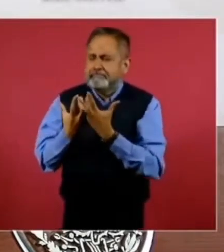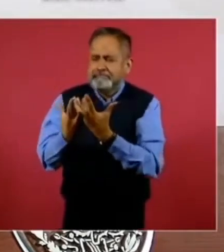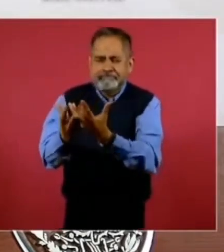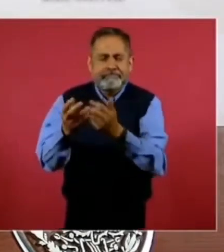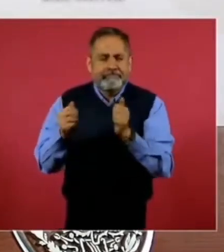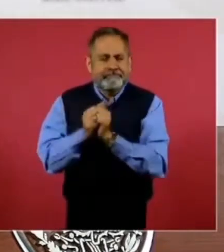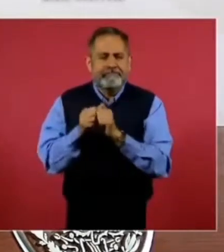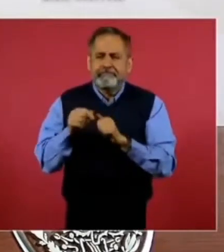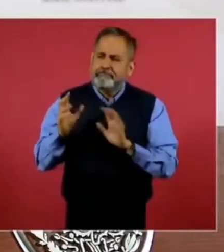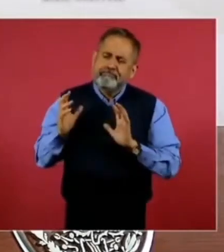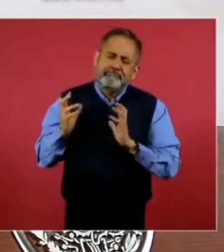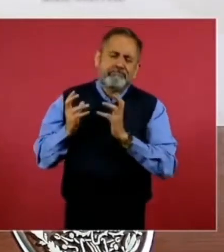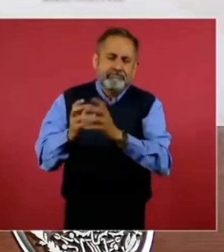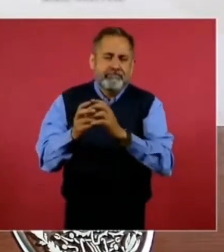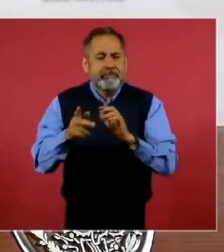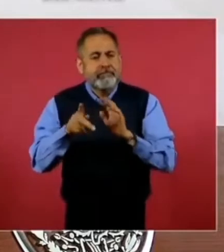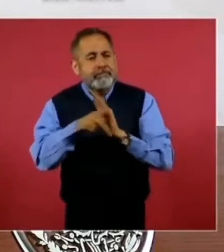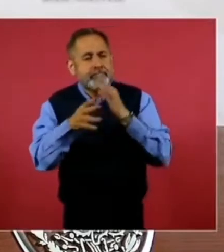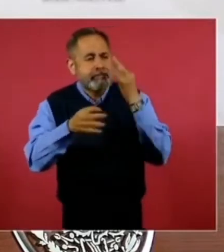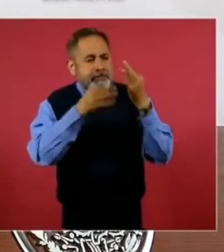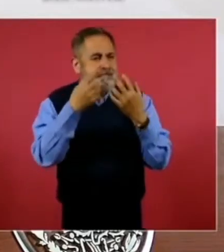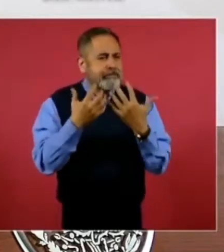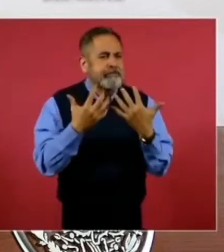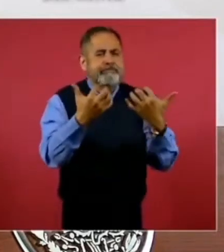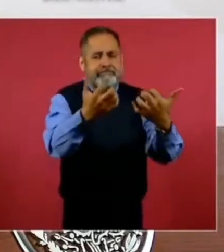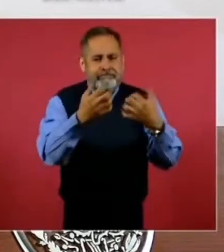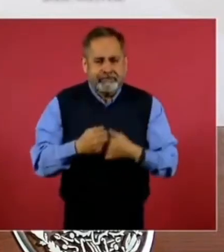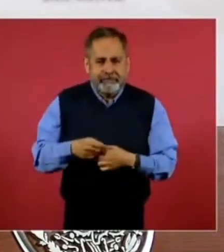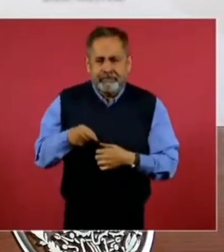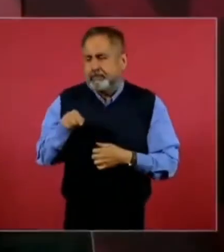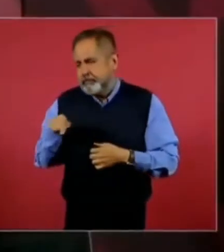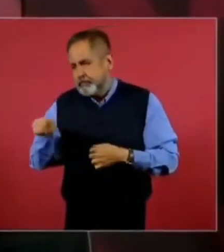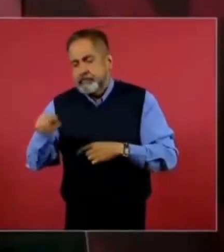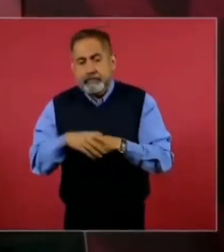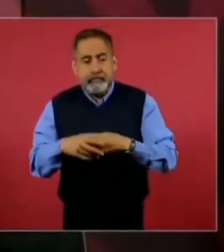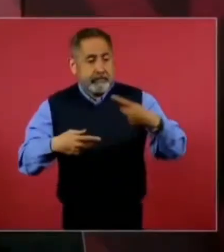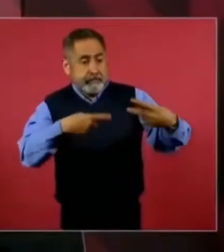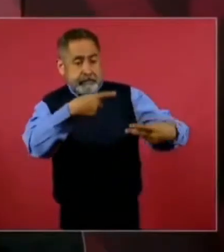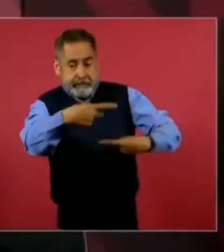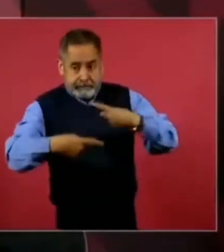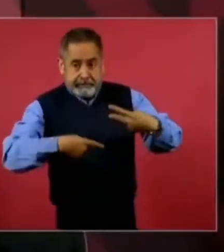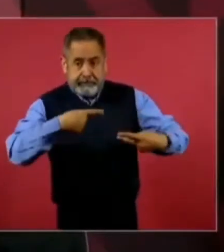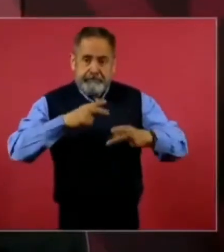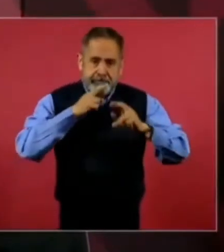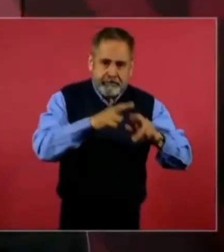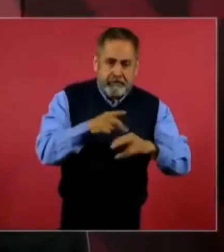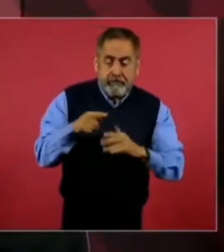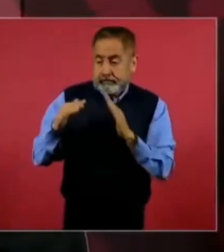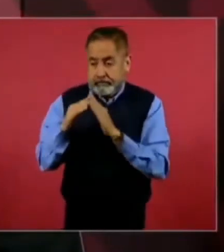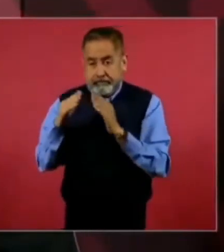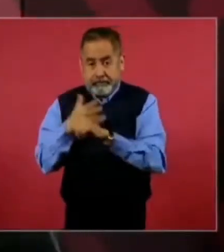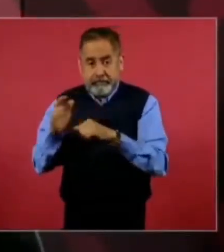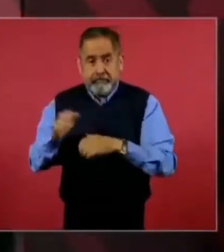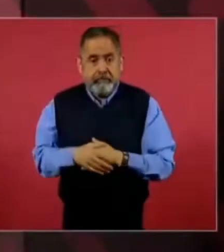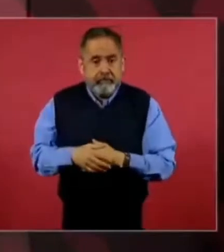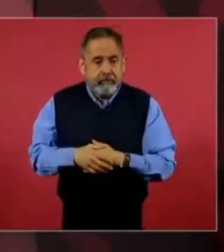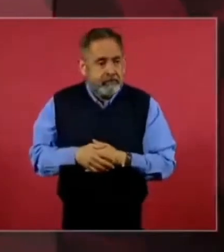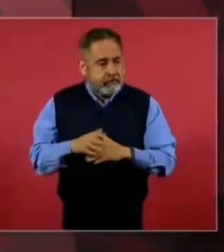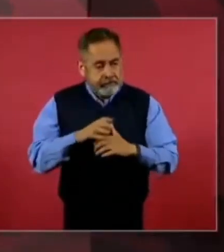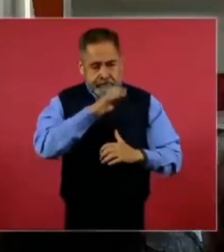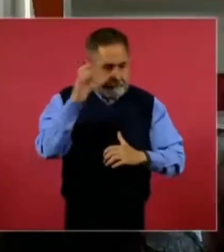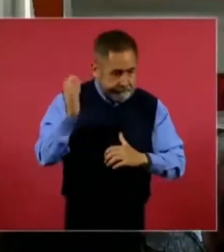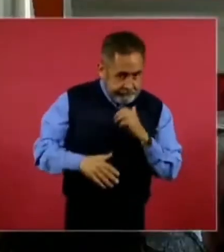Con periodistas. Y hay preguntas y hay respuestas en la Casa Blanca. Y de ahí nos vamos